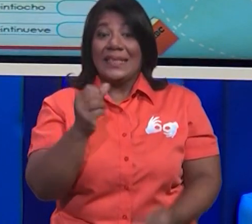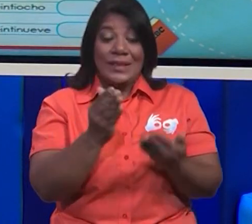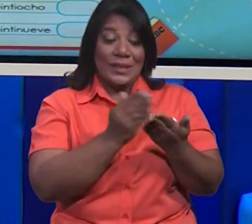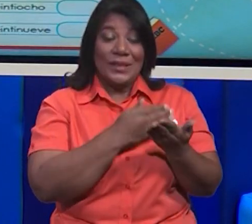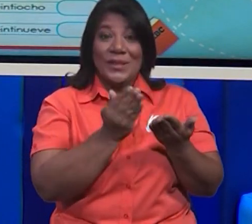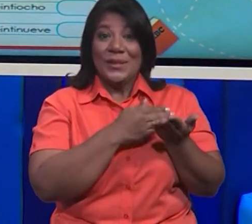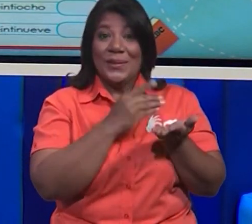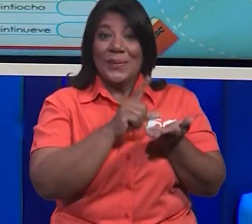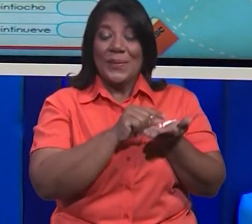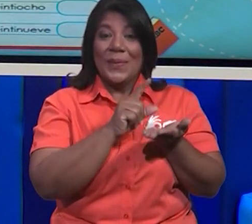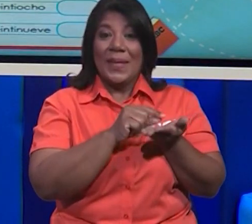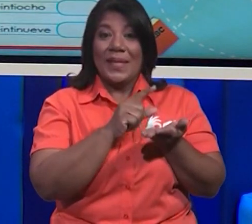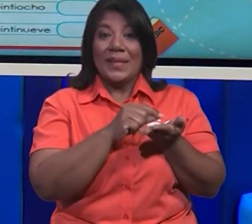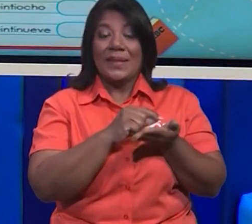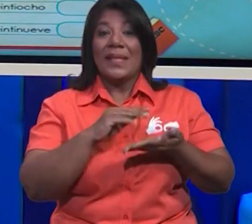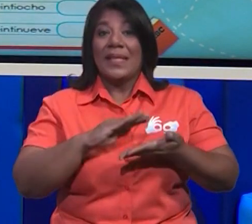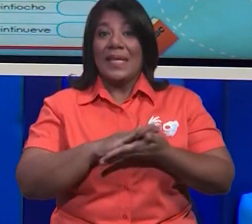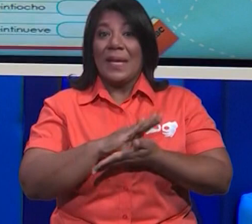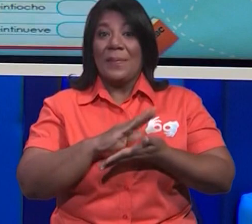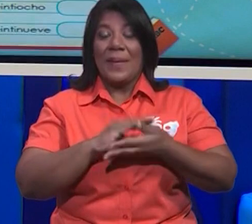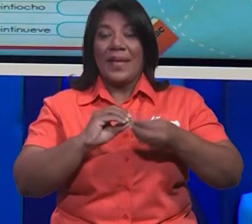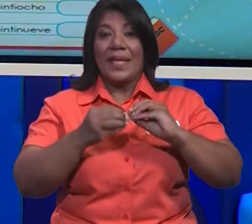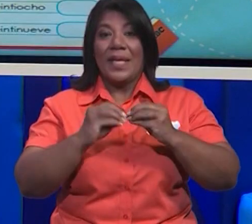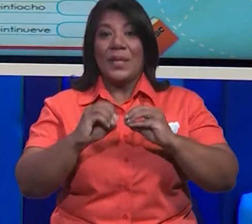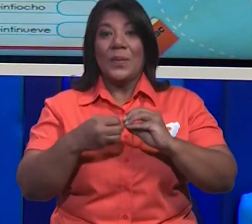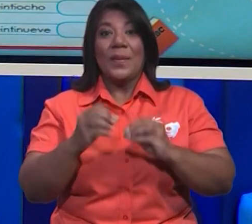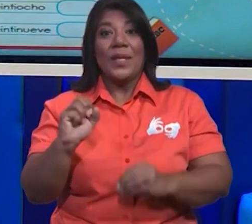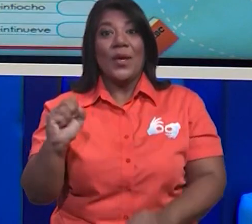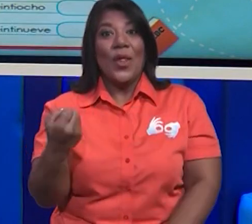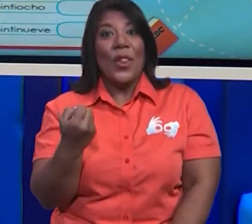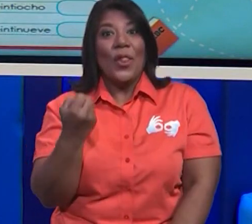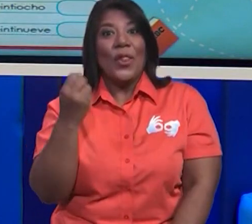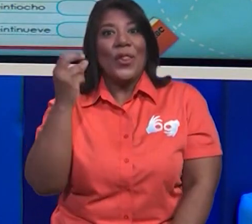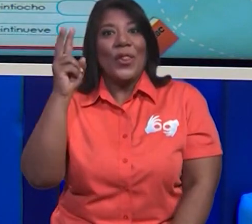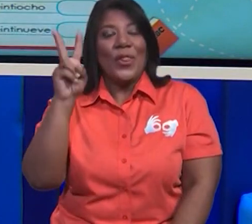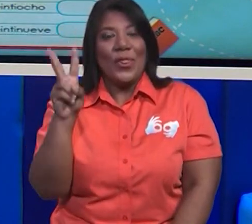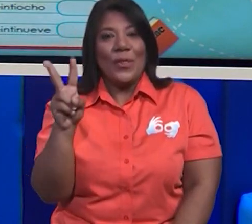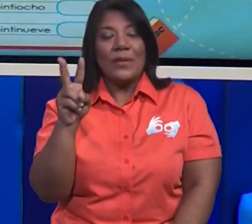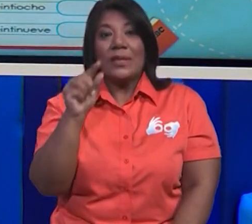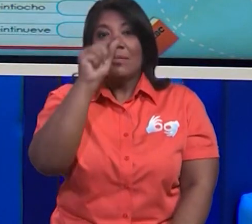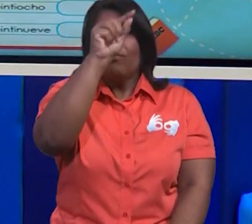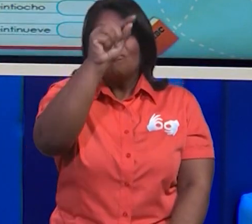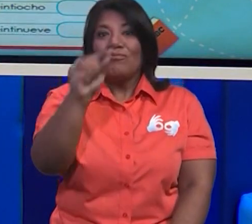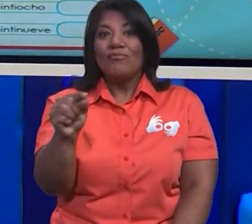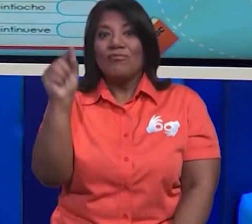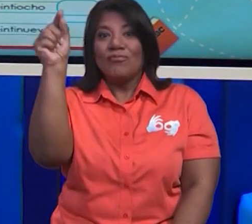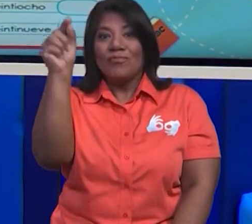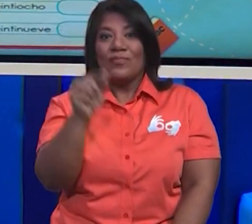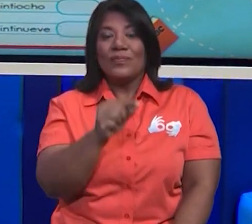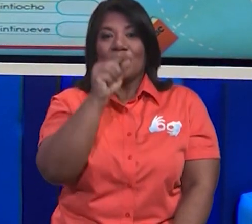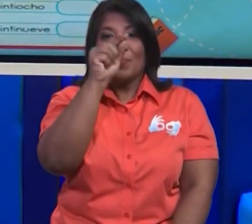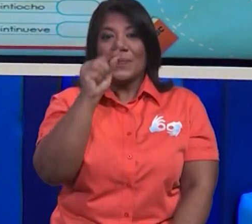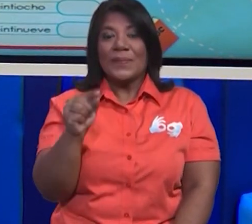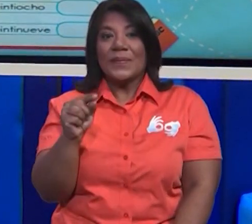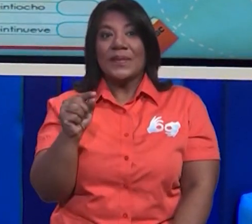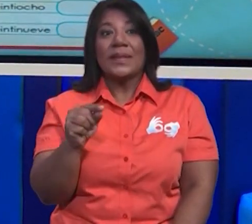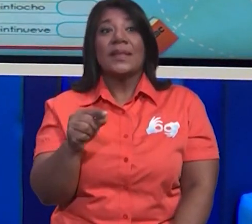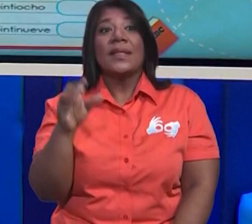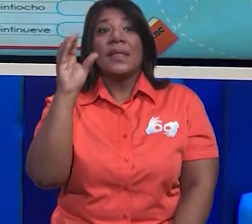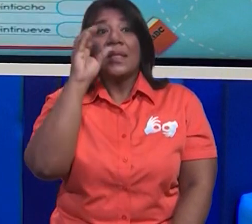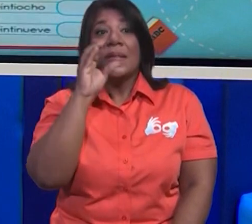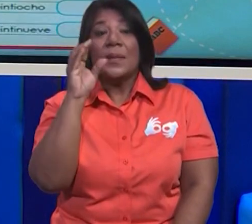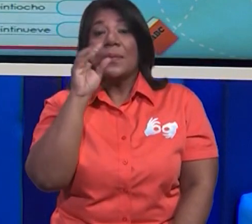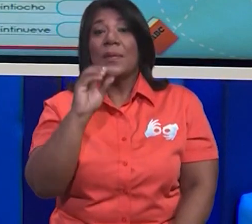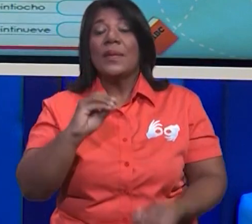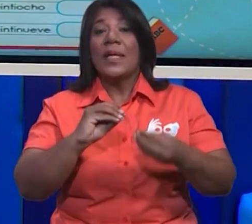vas a hacer este recuerdo en la página doce. ¿Qué vas a hacer en esta página? Vas a trazar una línea desde la cantidad hasta el nombre y escribes